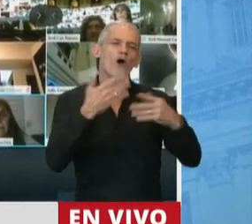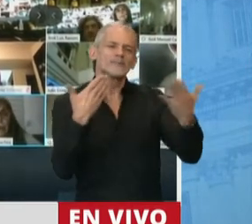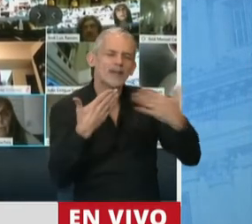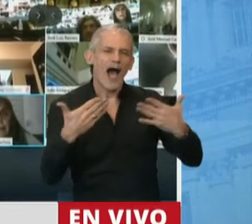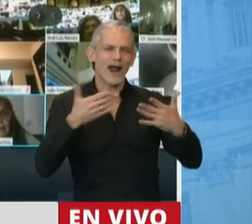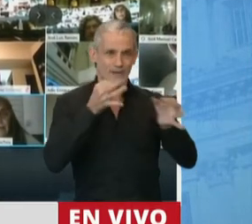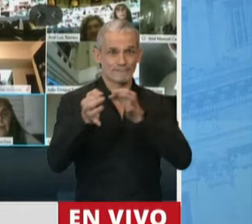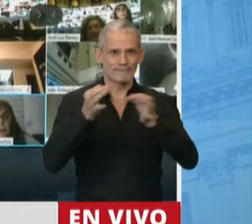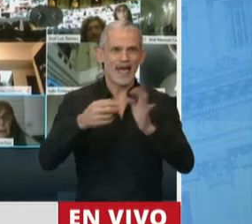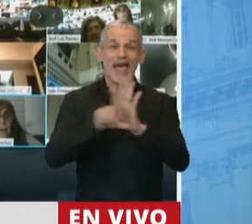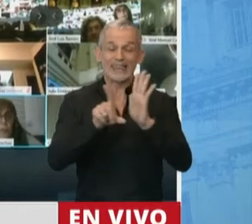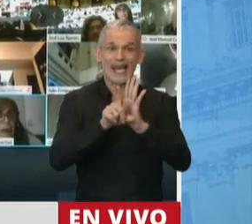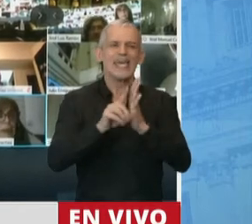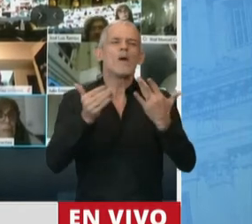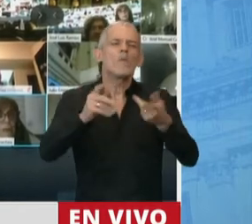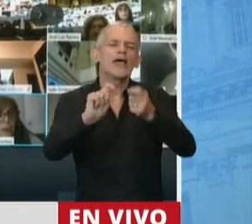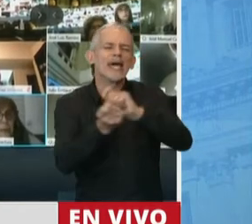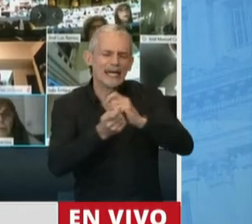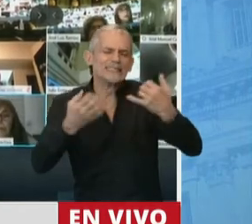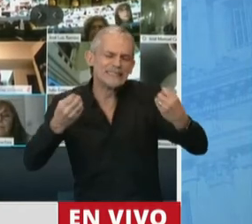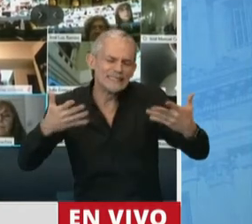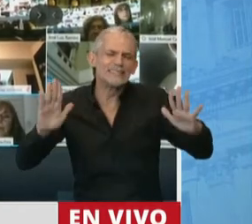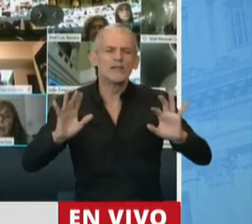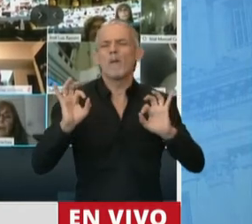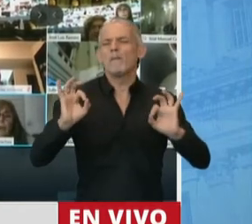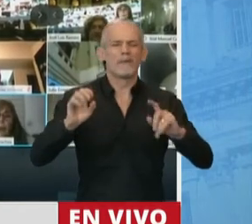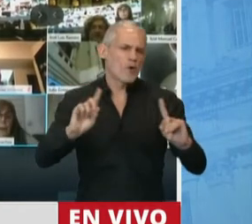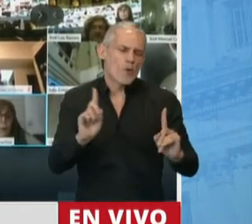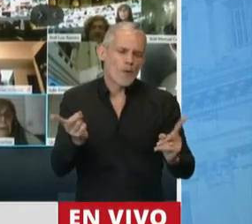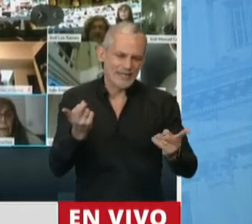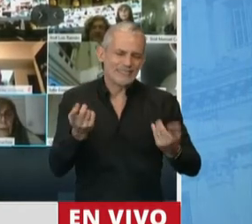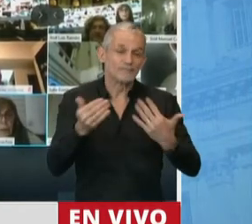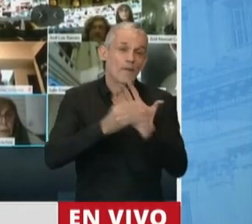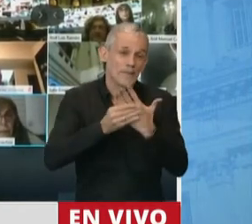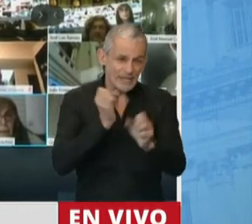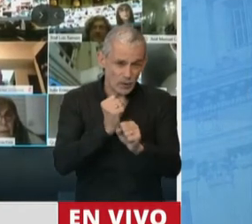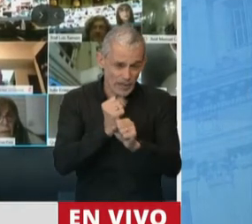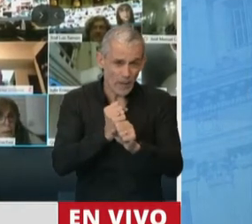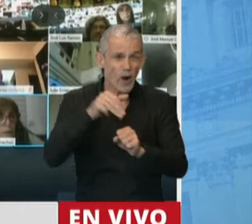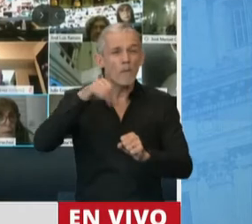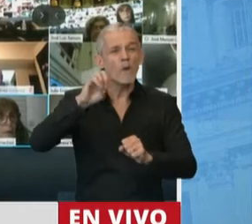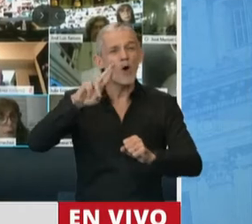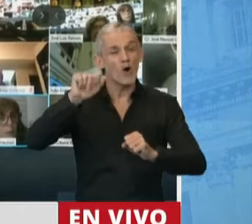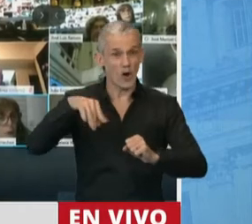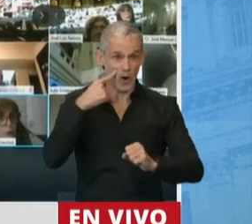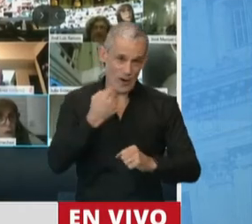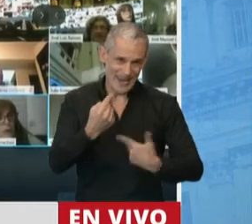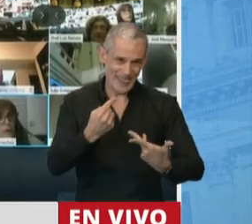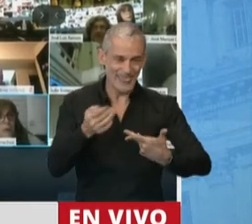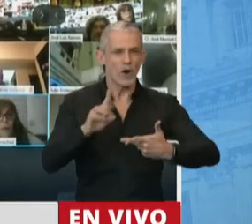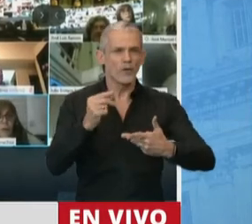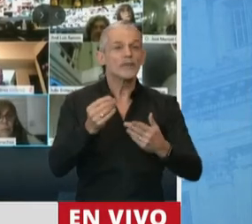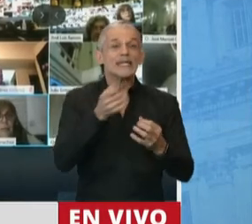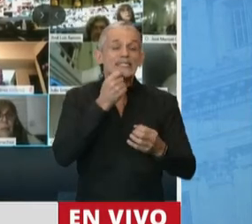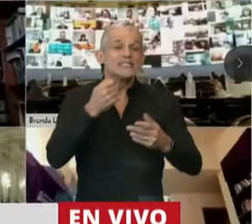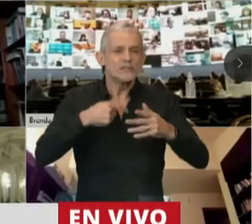es una ley perfectible. Al igual que lo dijo el ministro de Trabajo Moroni, solamente en el